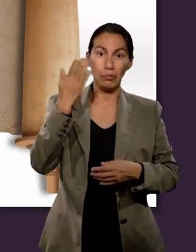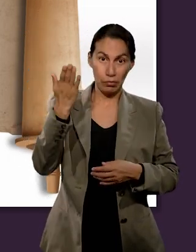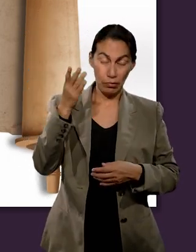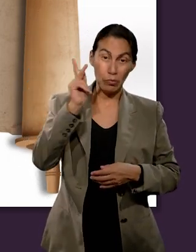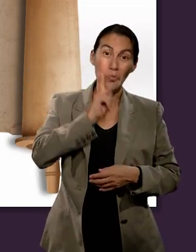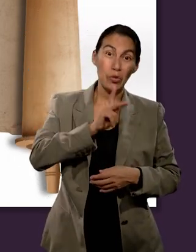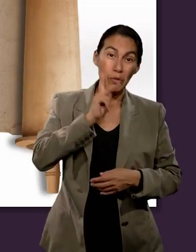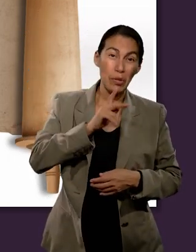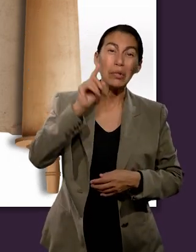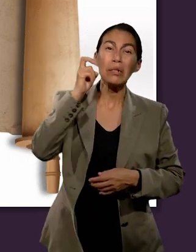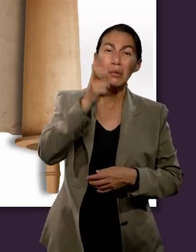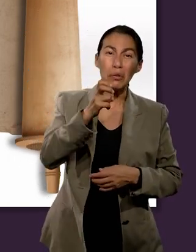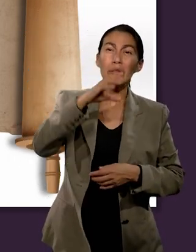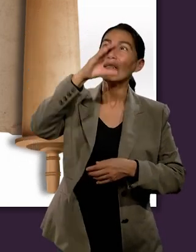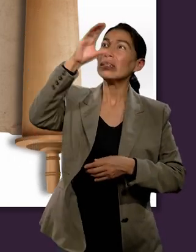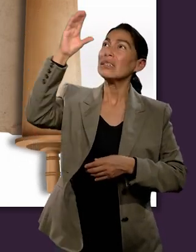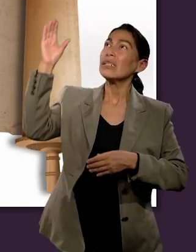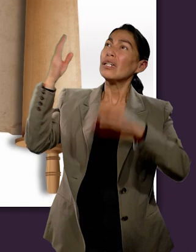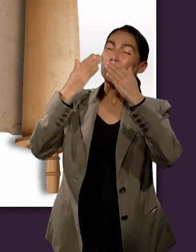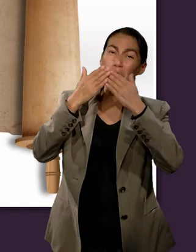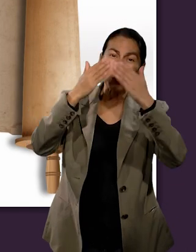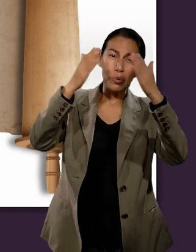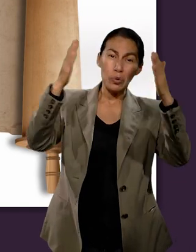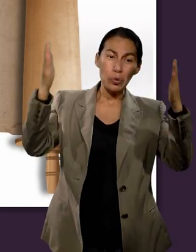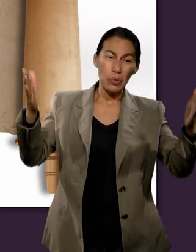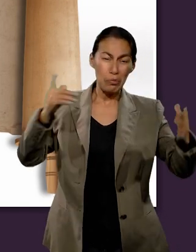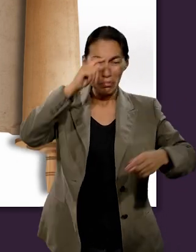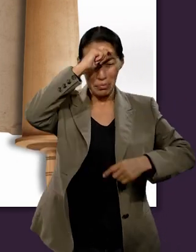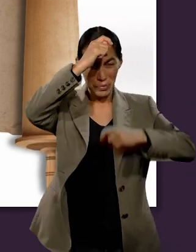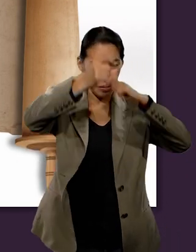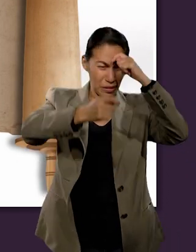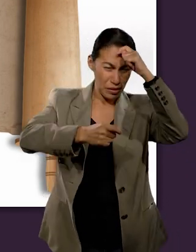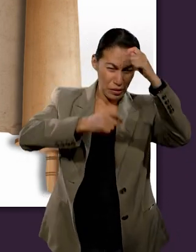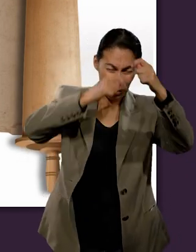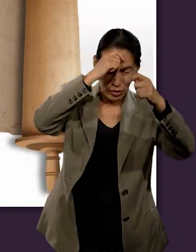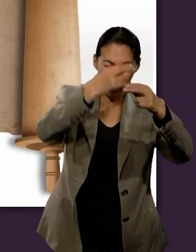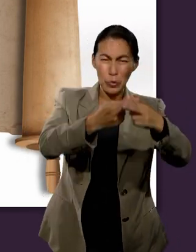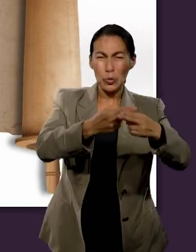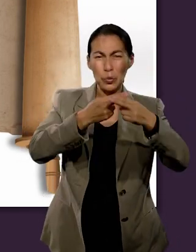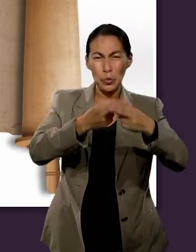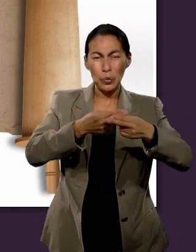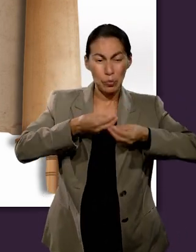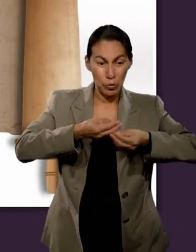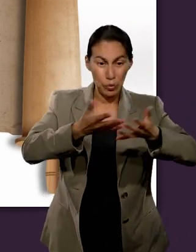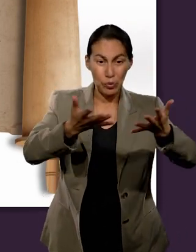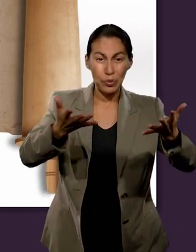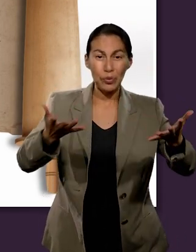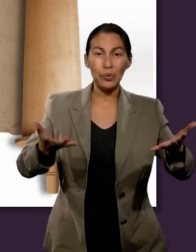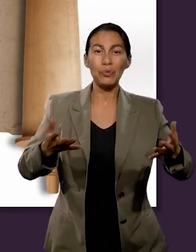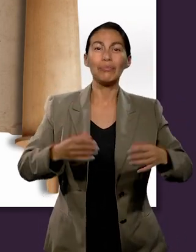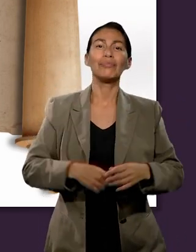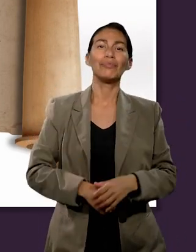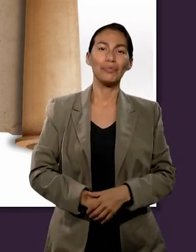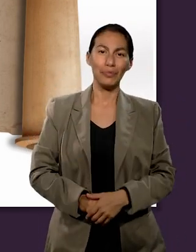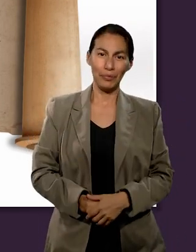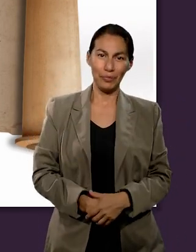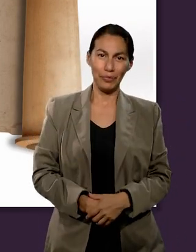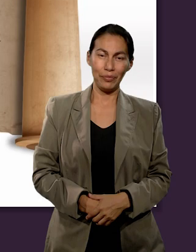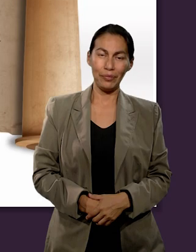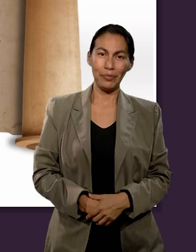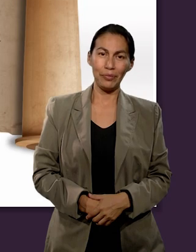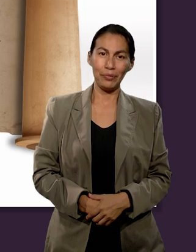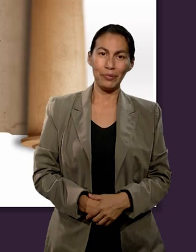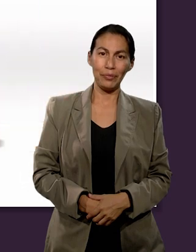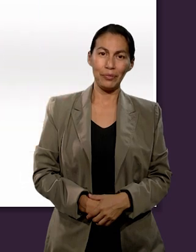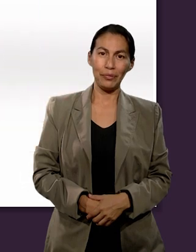Todopoderoso. A ver si no abro las ventanas del cielo y vacío sobre ustedes bendición hasta que sobreabundé.